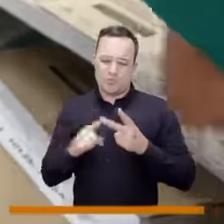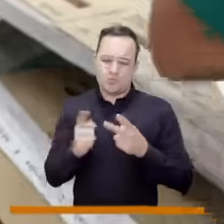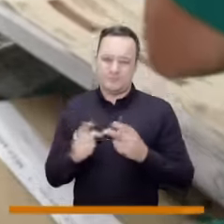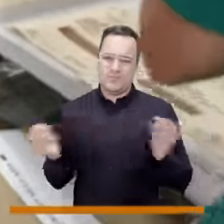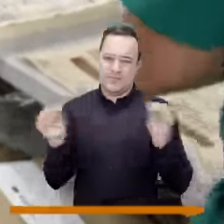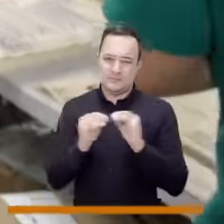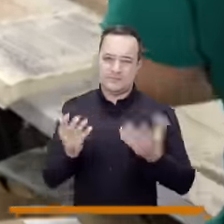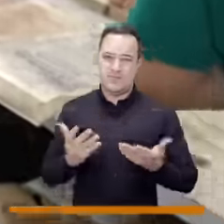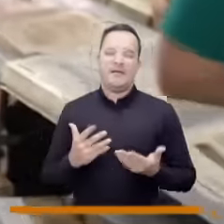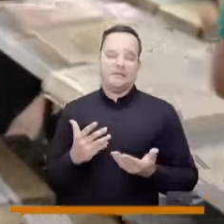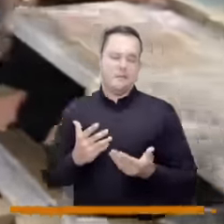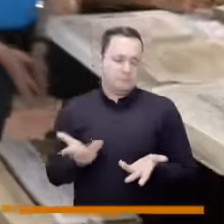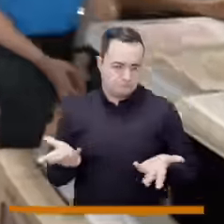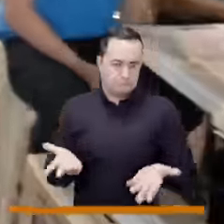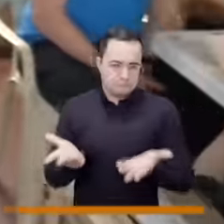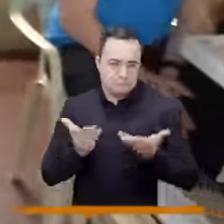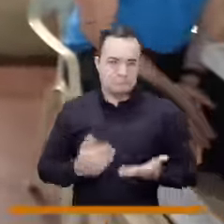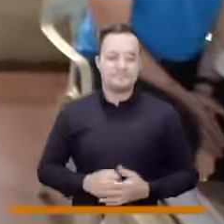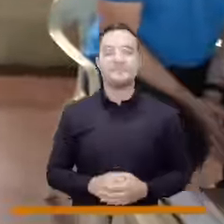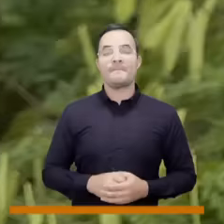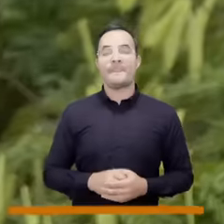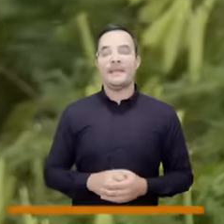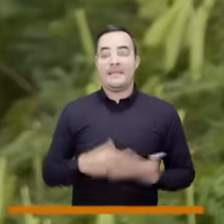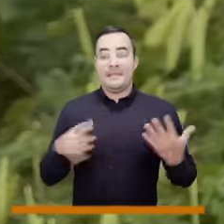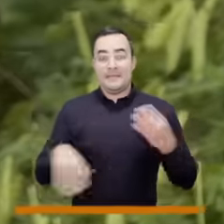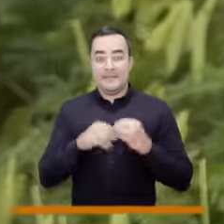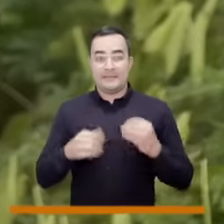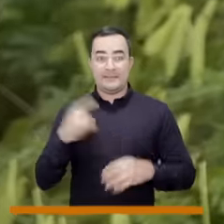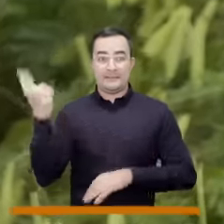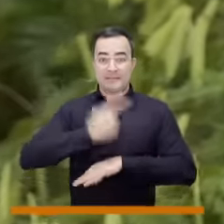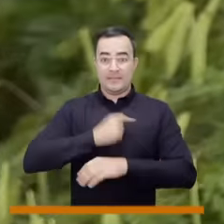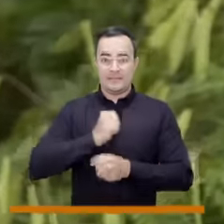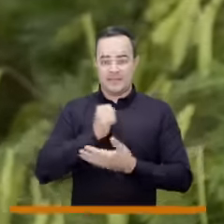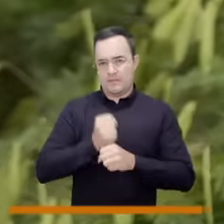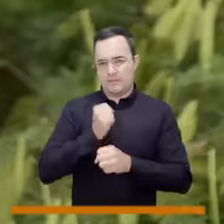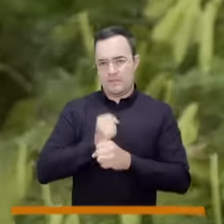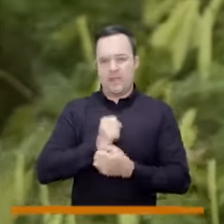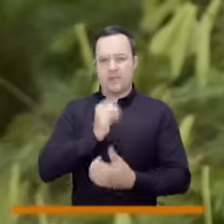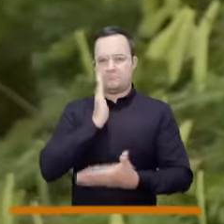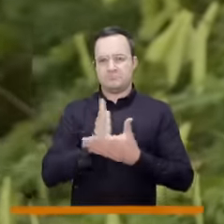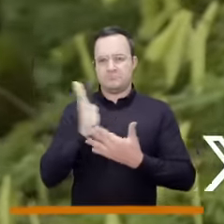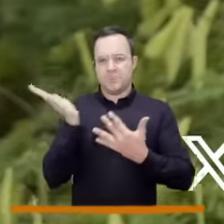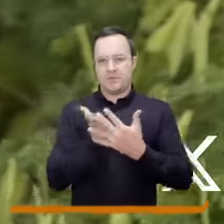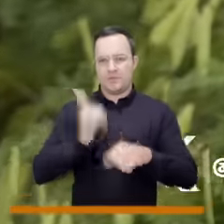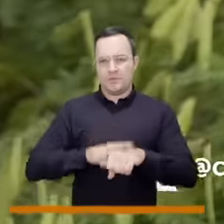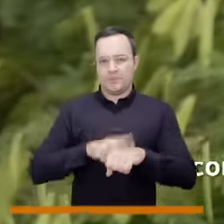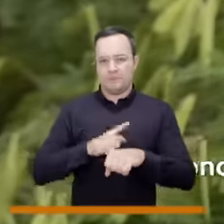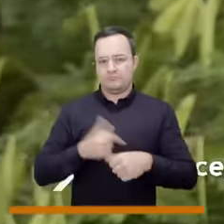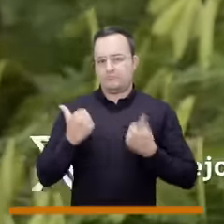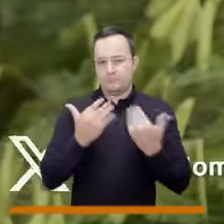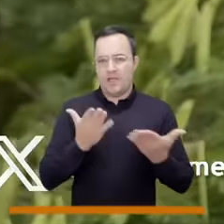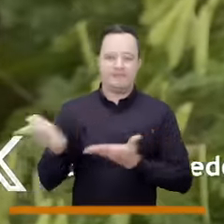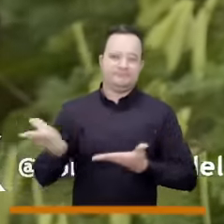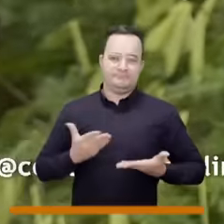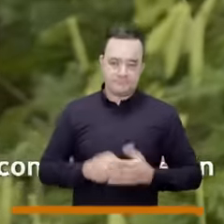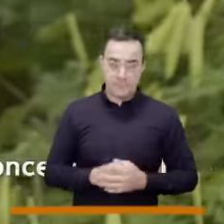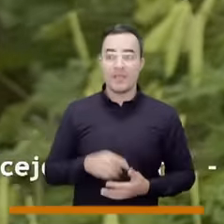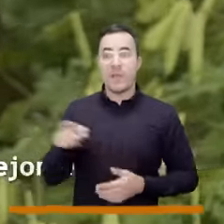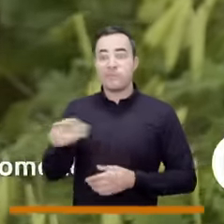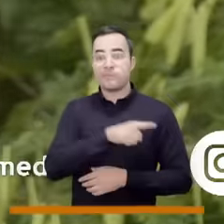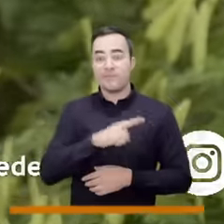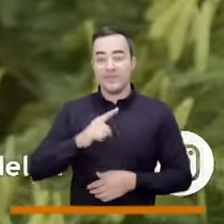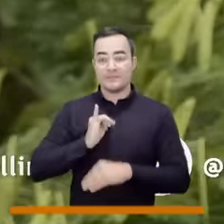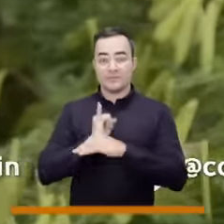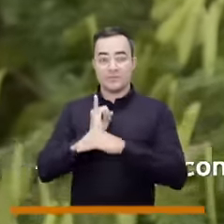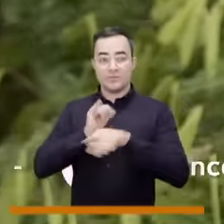ciudadanía y del segundo duplicado en adelante, medio día de jornada laboral, así que vamos a tener un compensatorio y